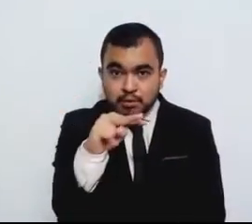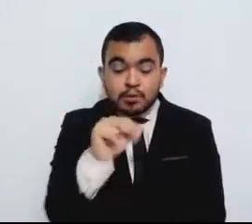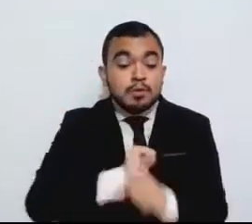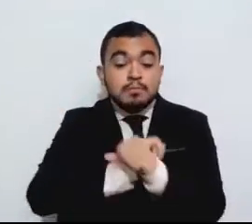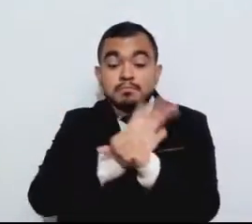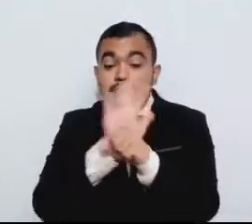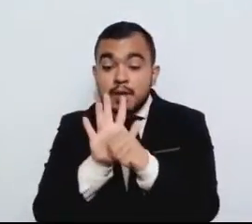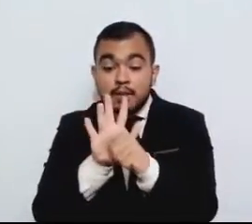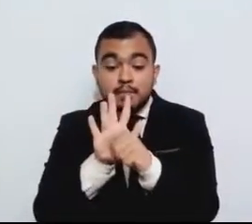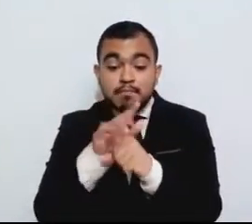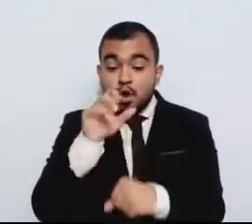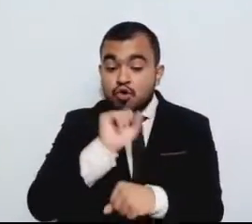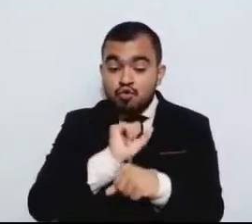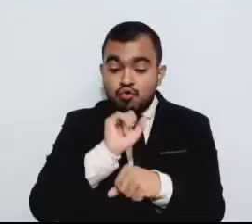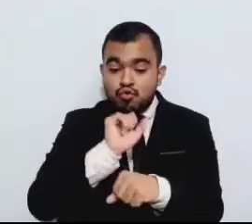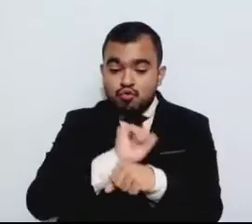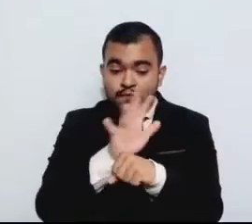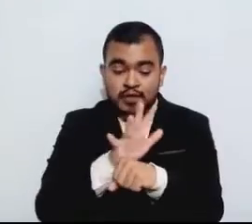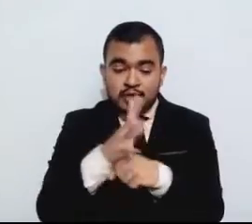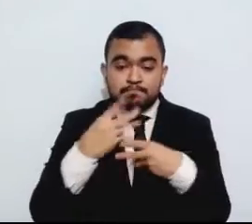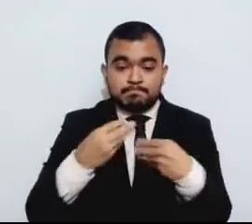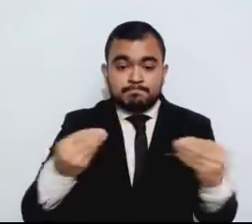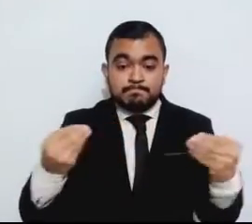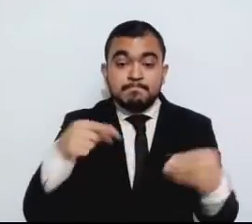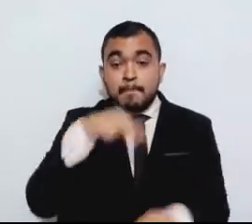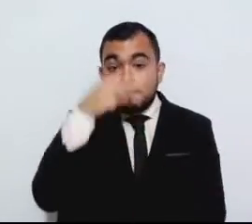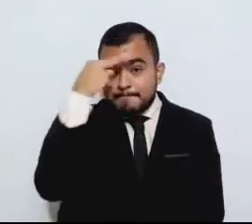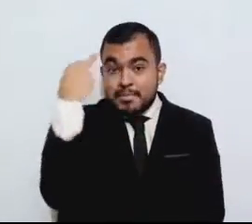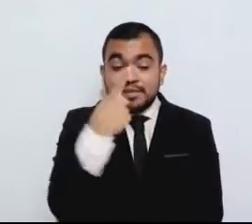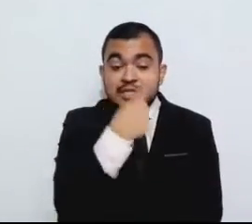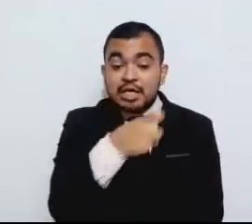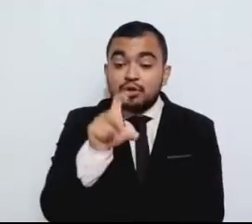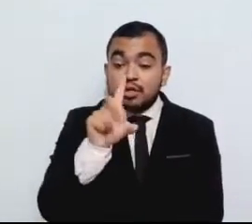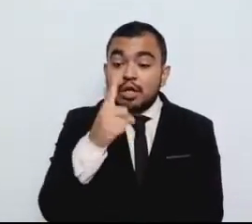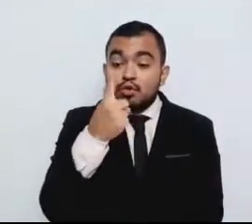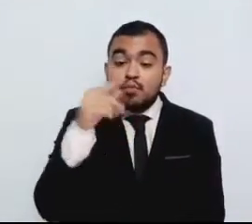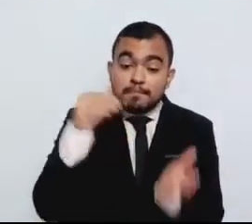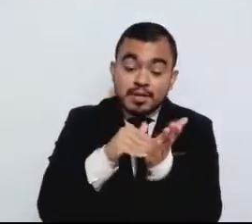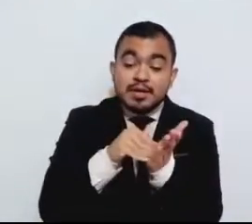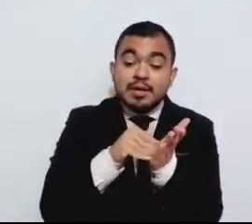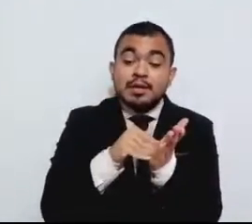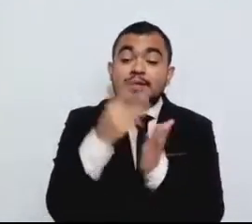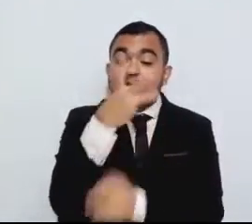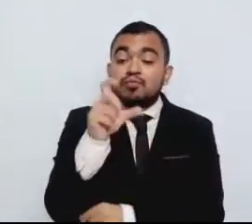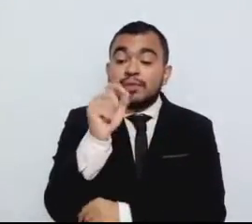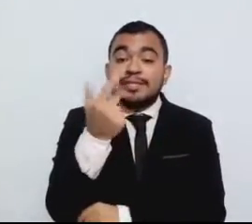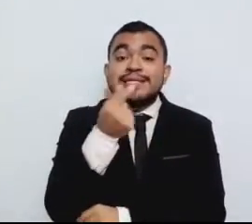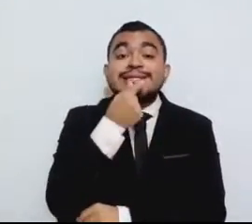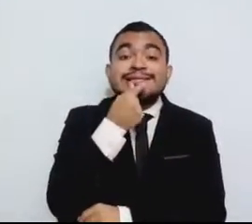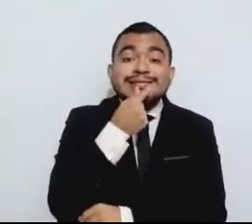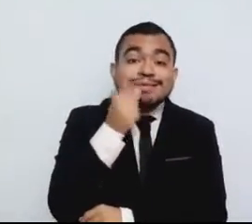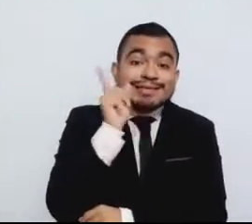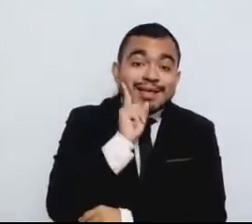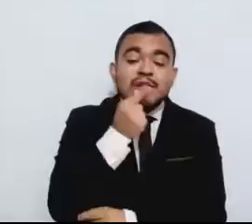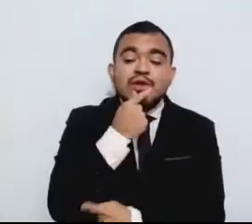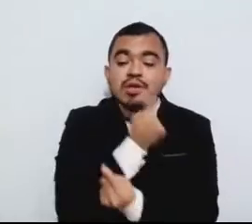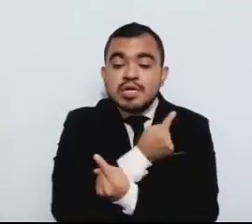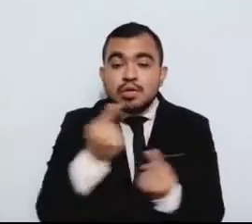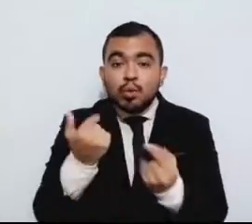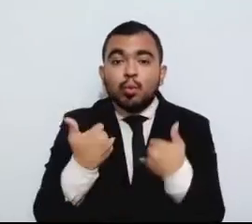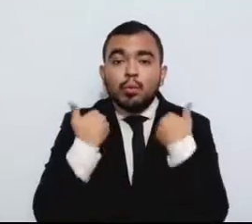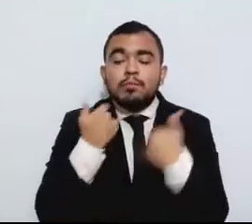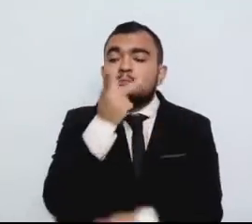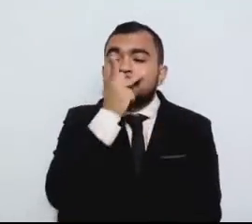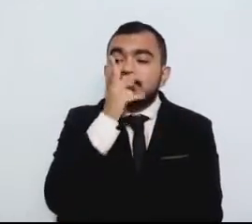131 mil 325 niñas, niños y adolescentes en situación de orfandad.